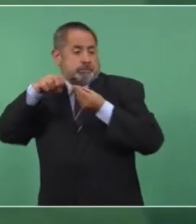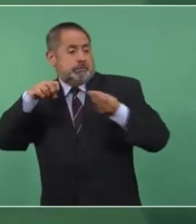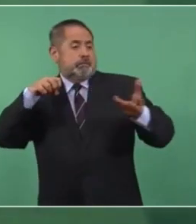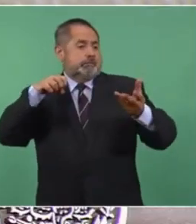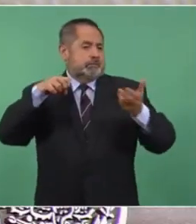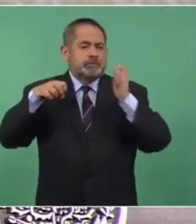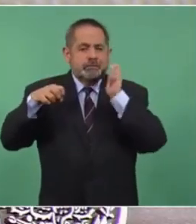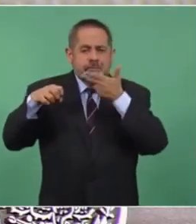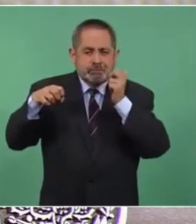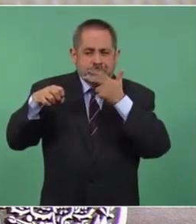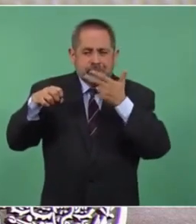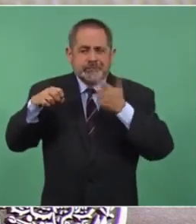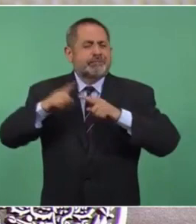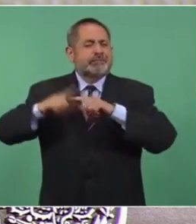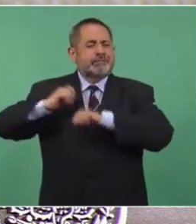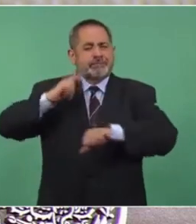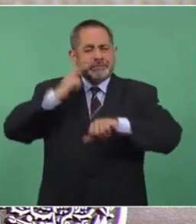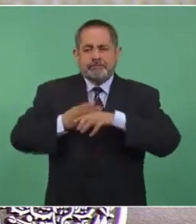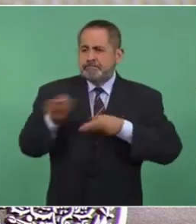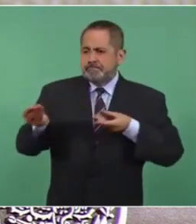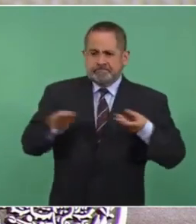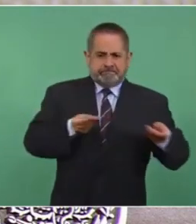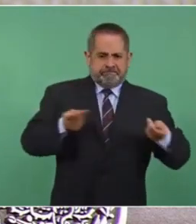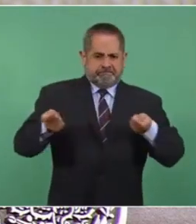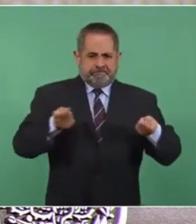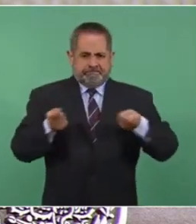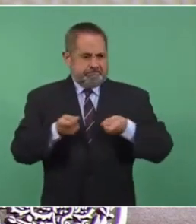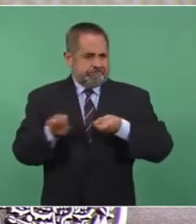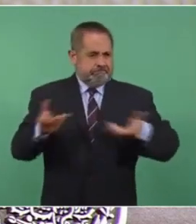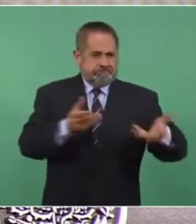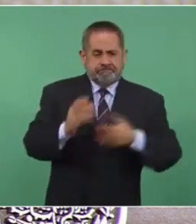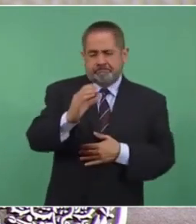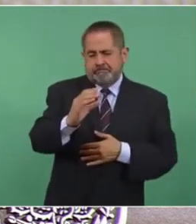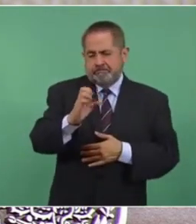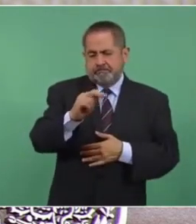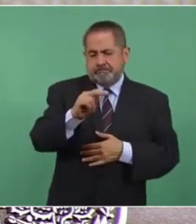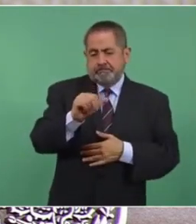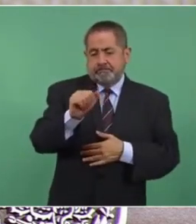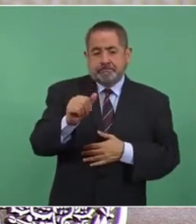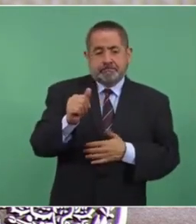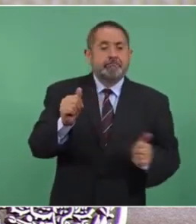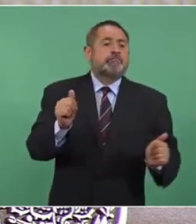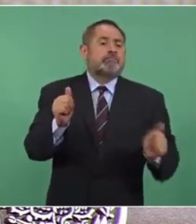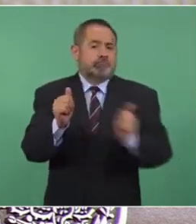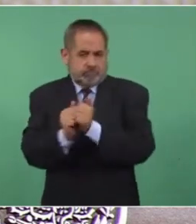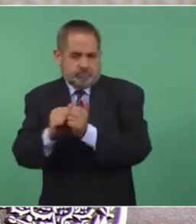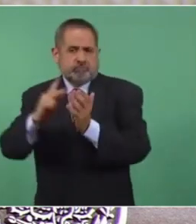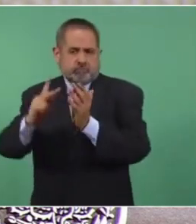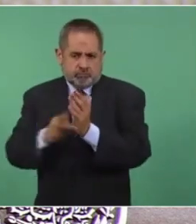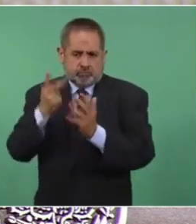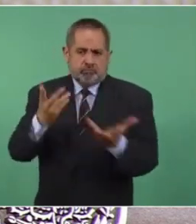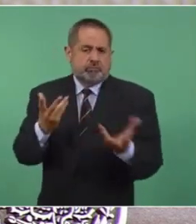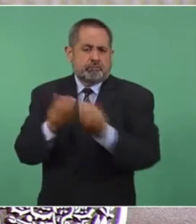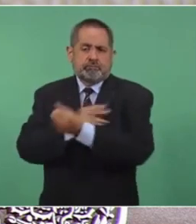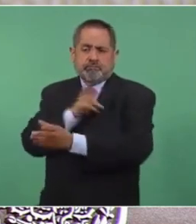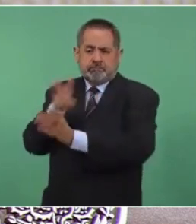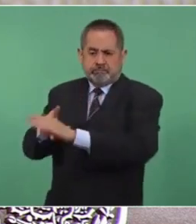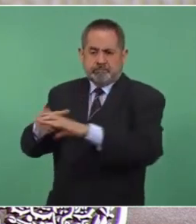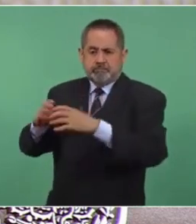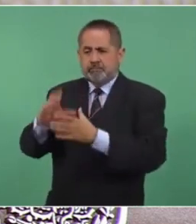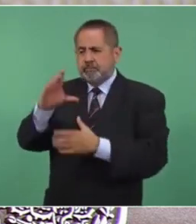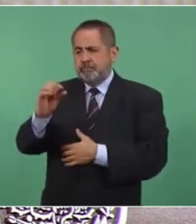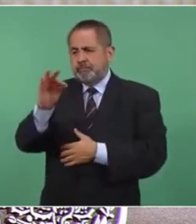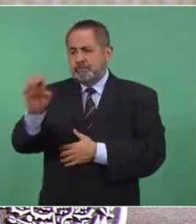el CENACE y ese se reincorpora a la CFE, siempre fue de la CFE, en el 2013 lo